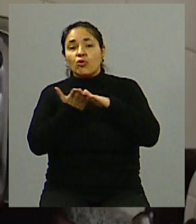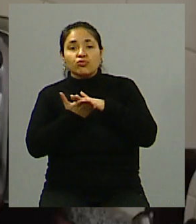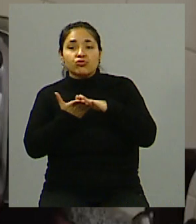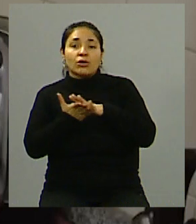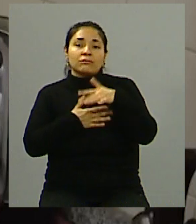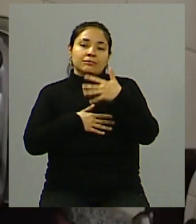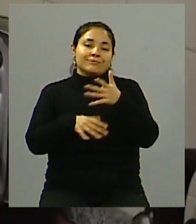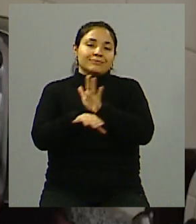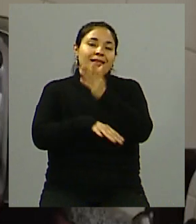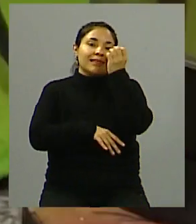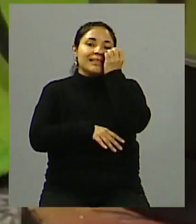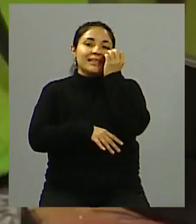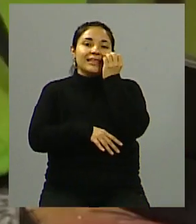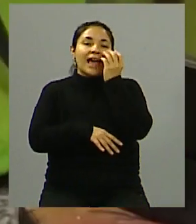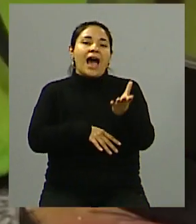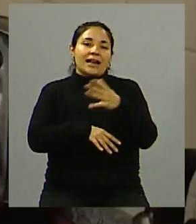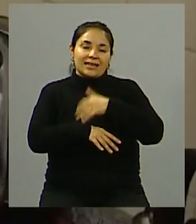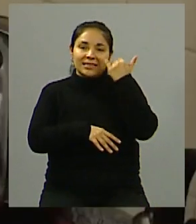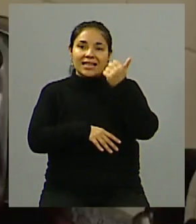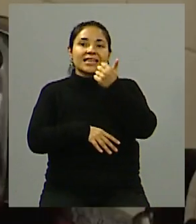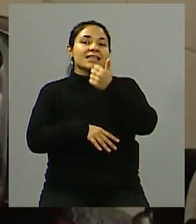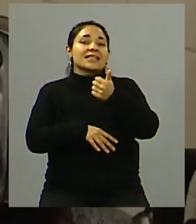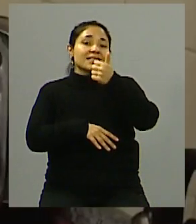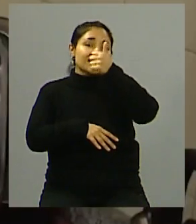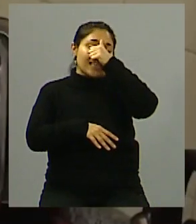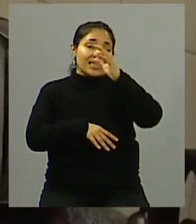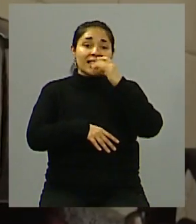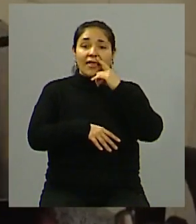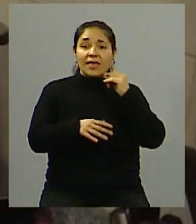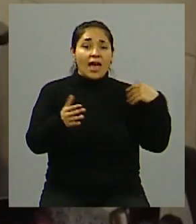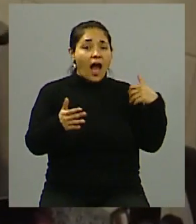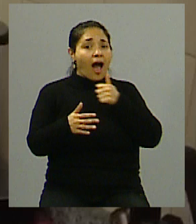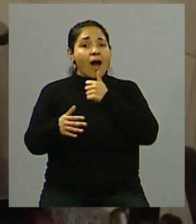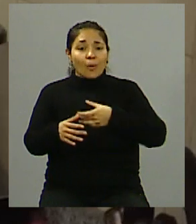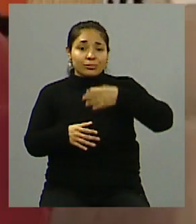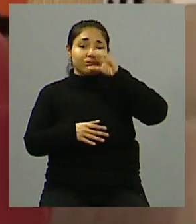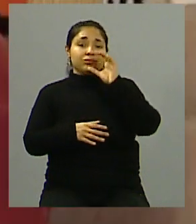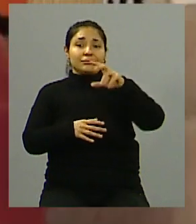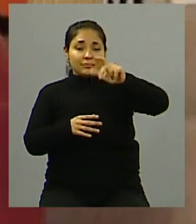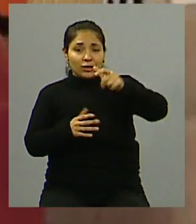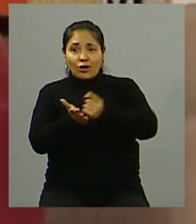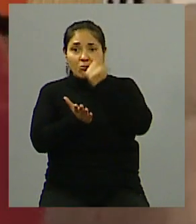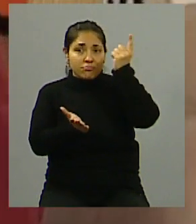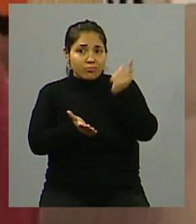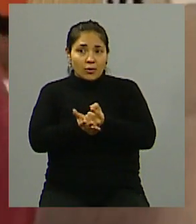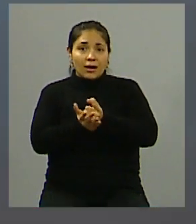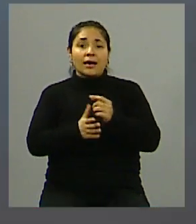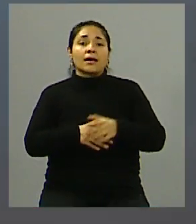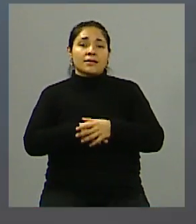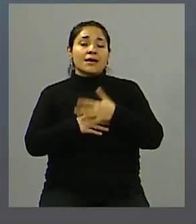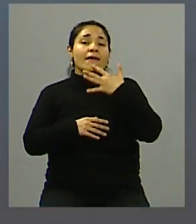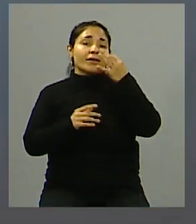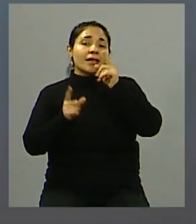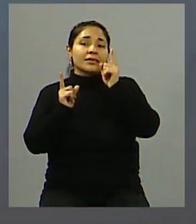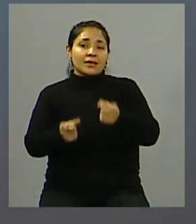tardías, porque como te decía, ya vamos a más de 60 días de que estamos sin poder tomar agua de la ganilla. Es verdad